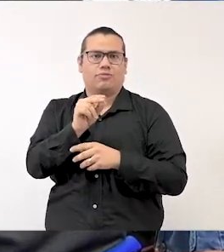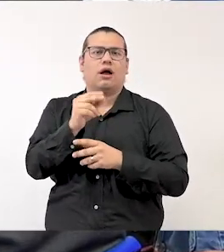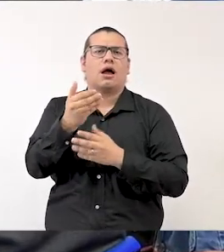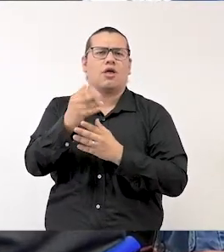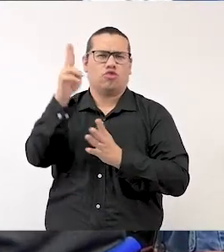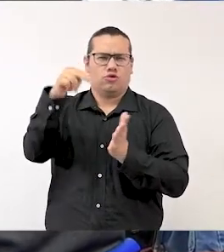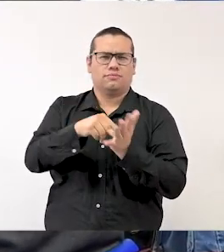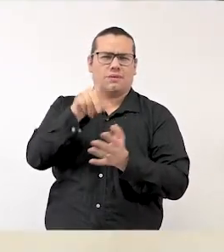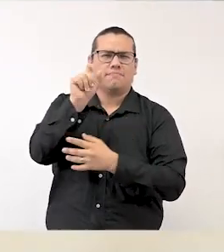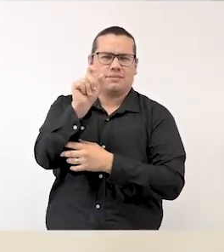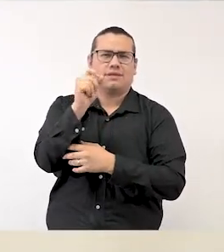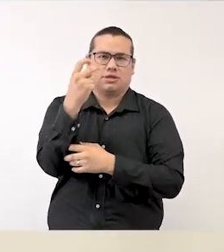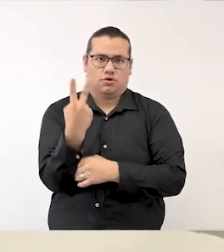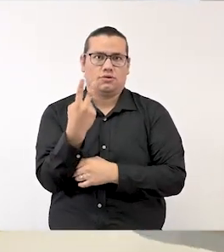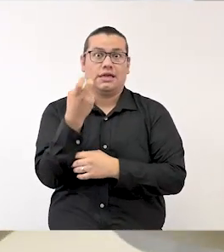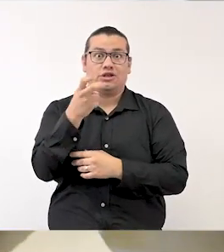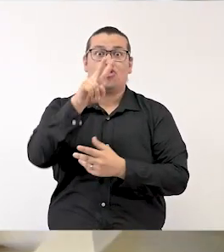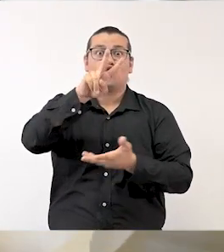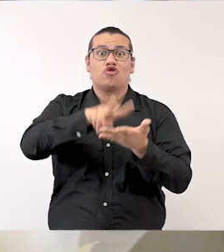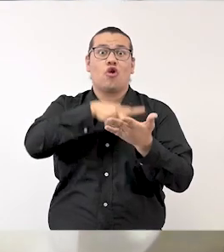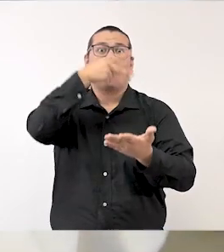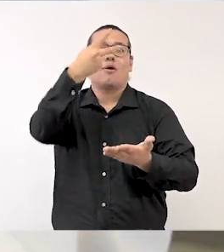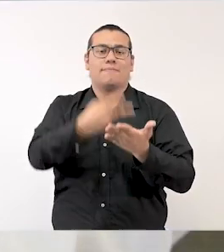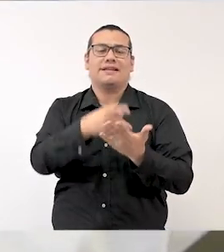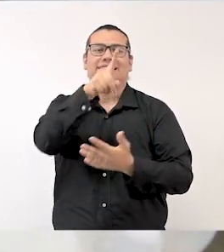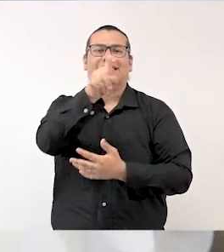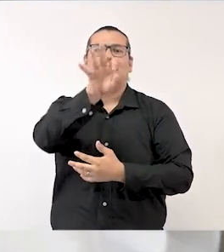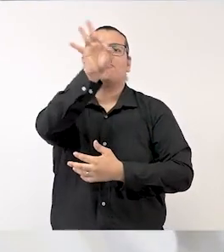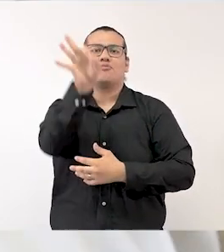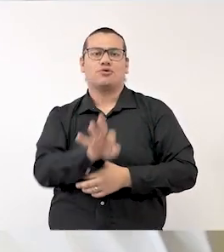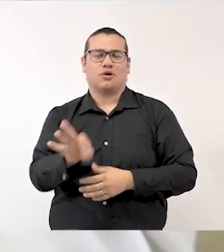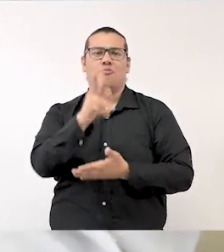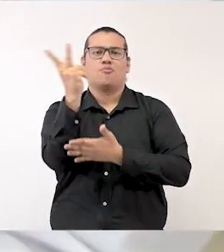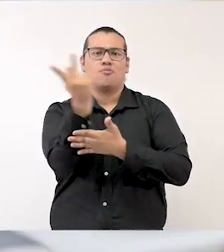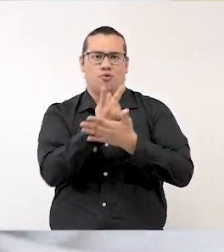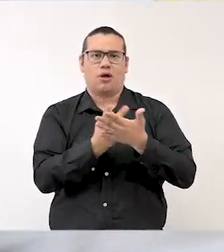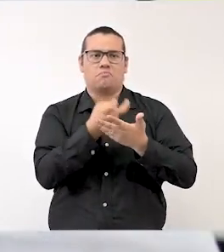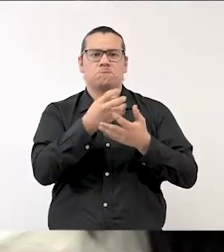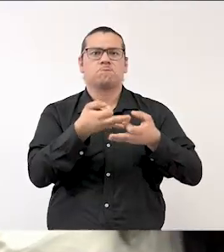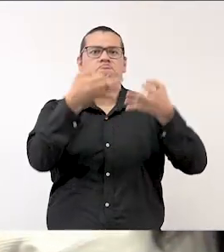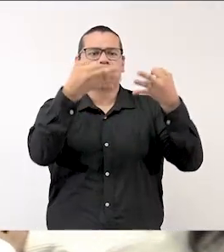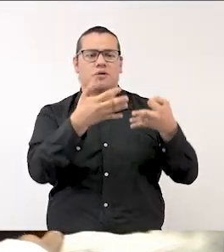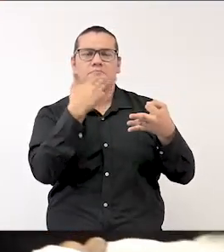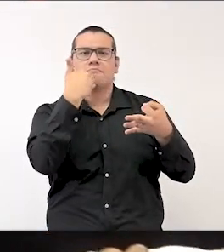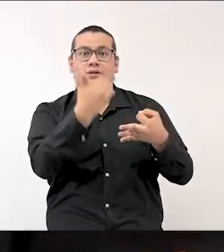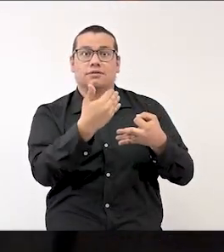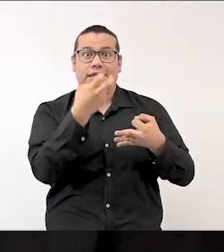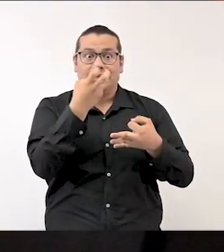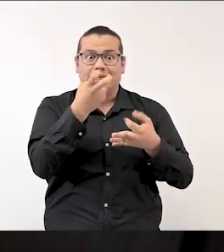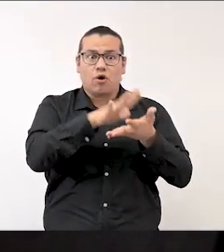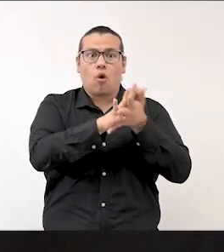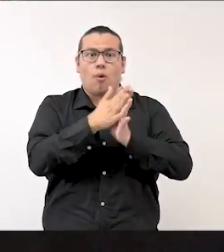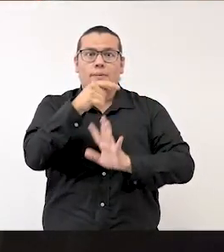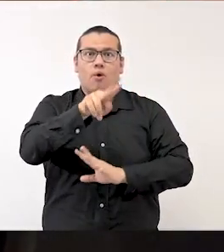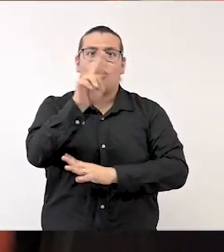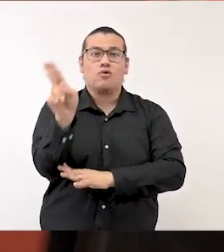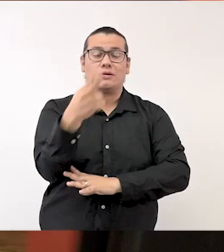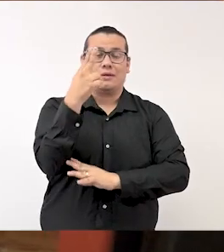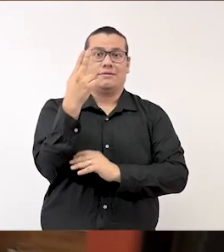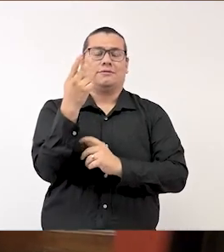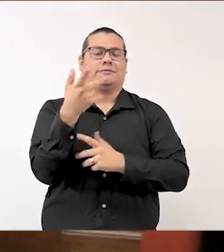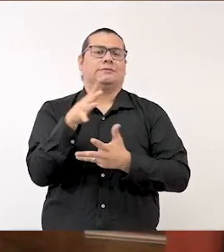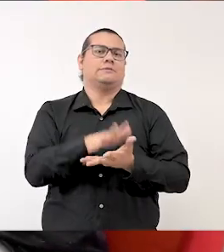alcanzó dos veces el 100% de programas reconocidos por su calidad. Eso hace de la UAM una de las universidades más